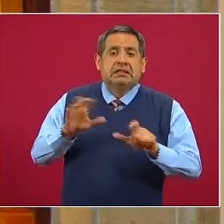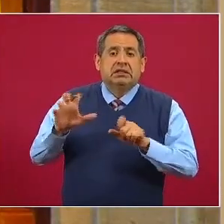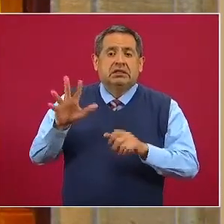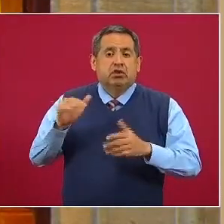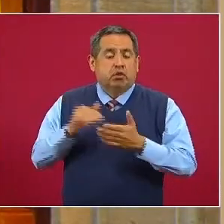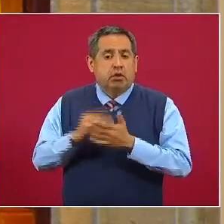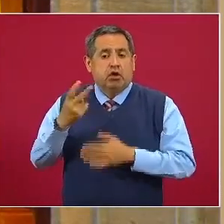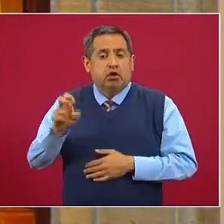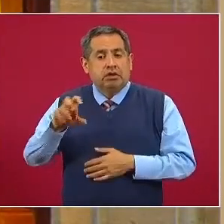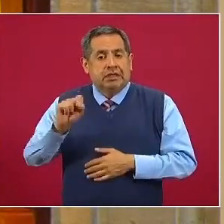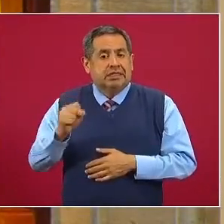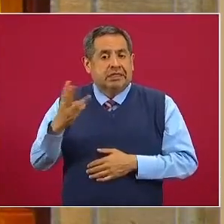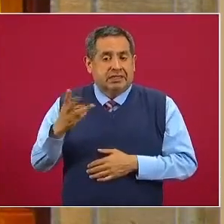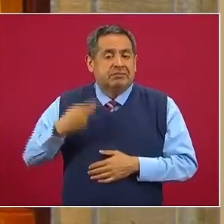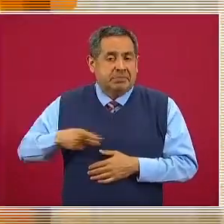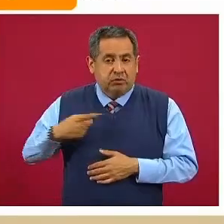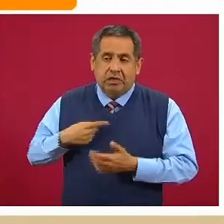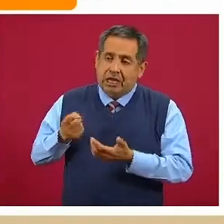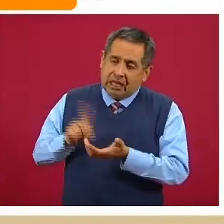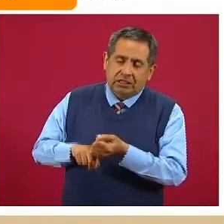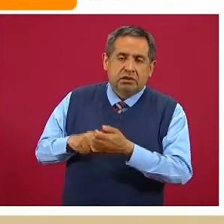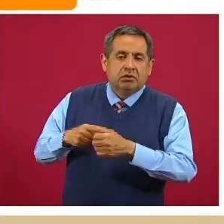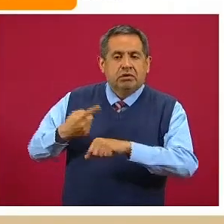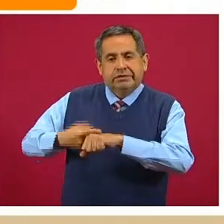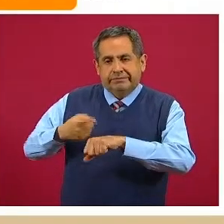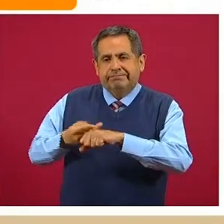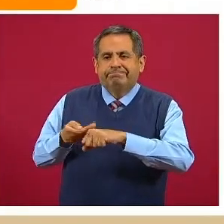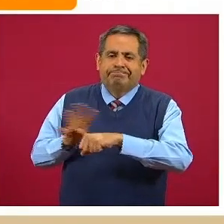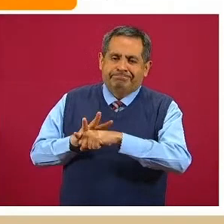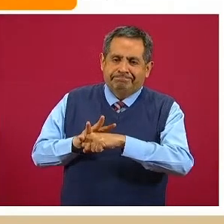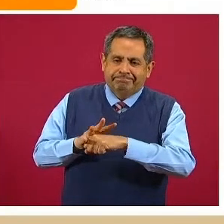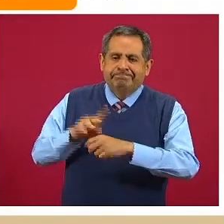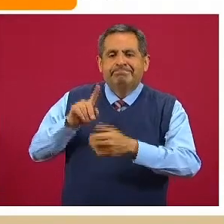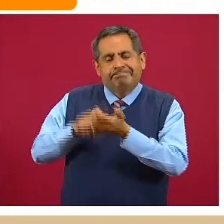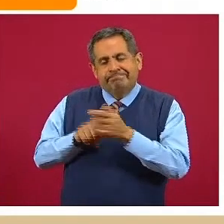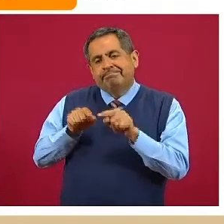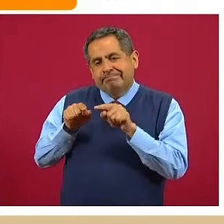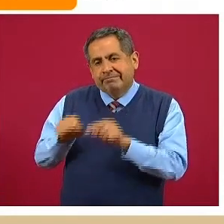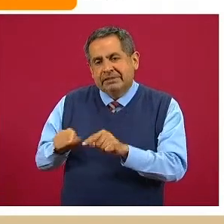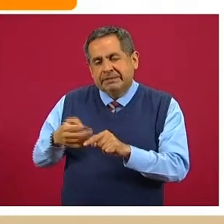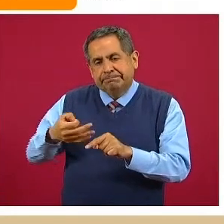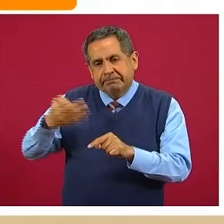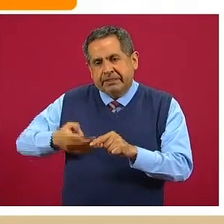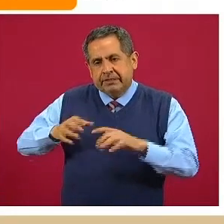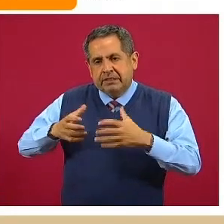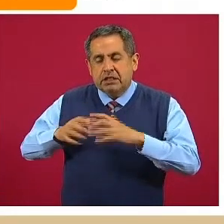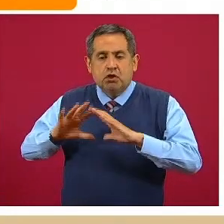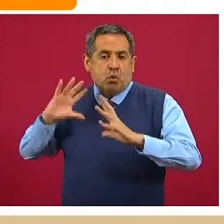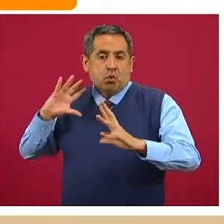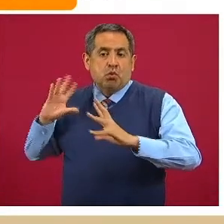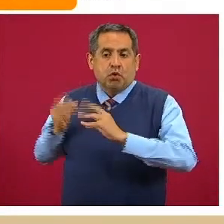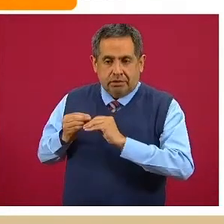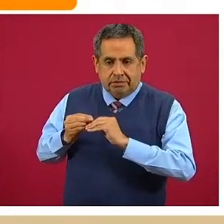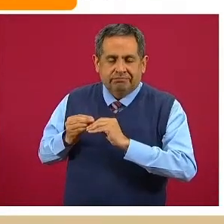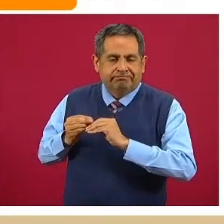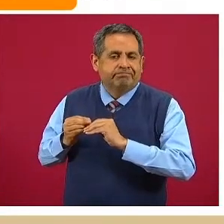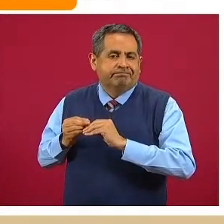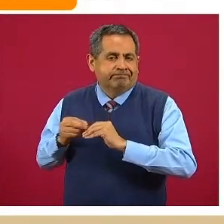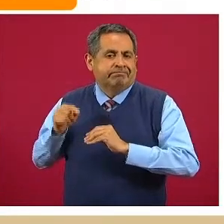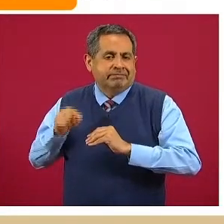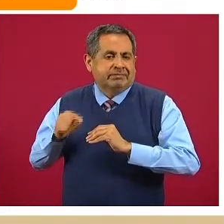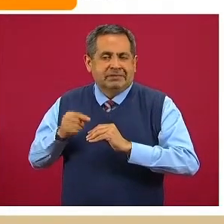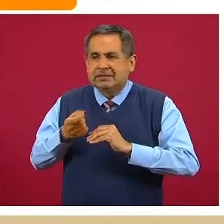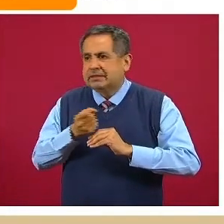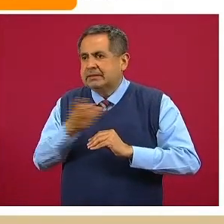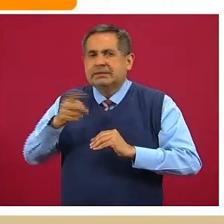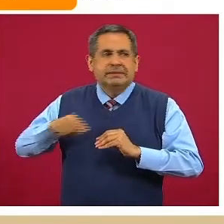263 personas dieron positivo y por lo tanto son los casos confirmados acumulados de la enfermedad